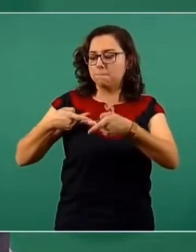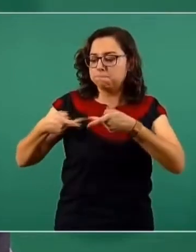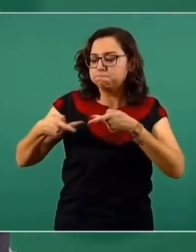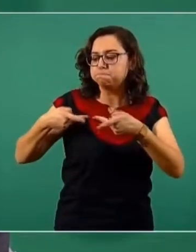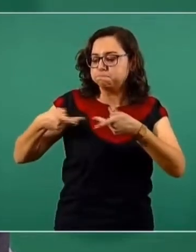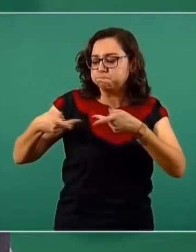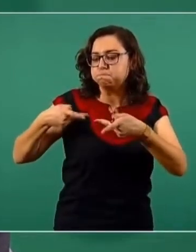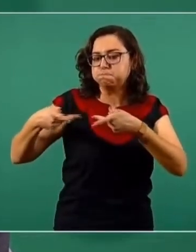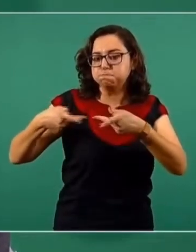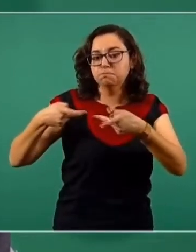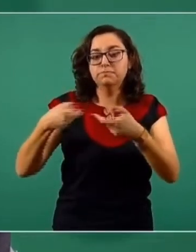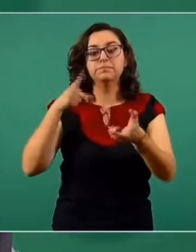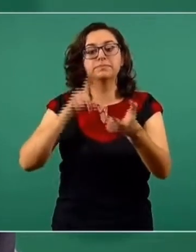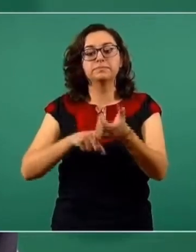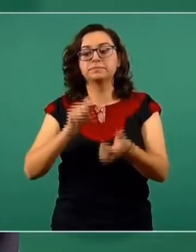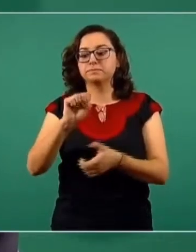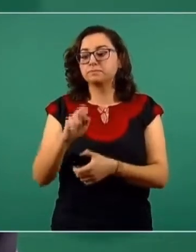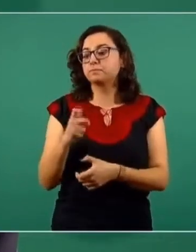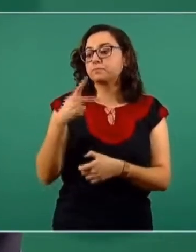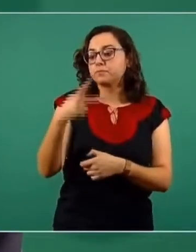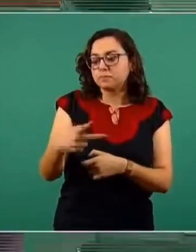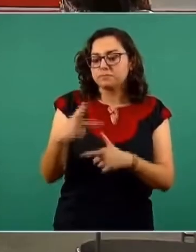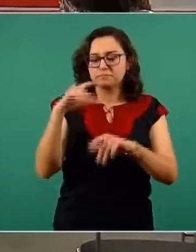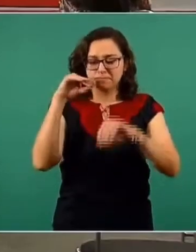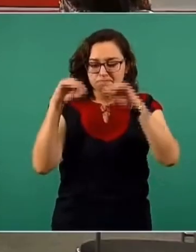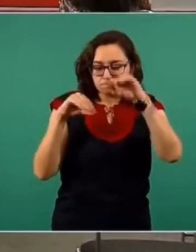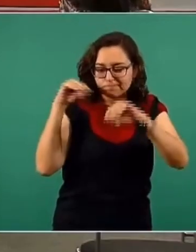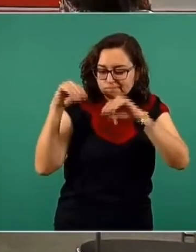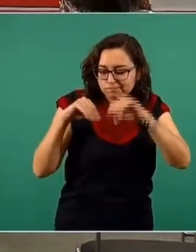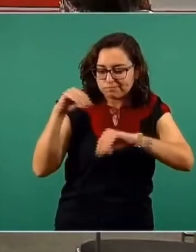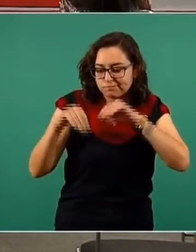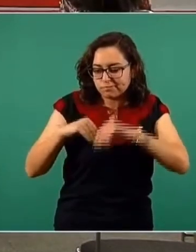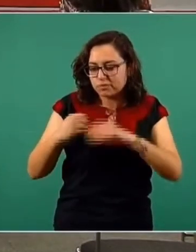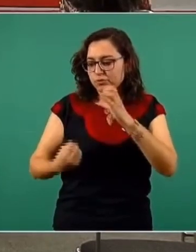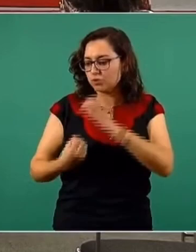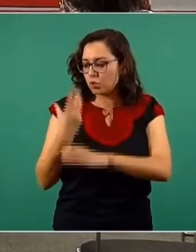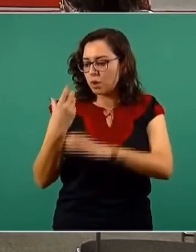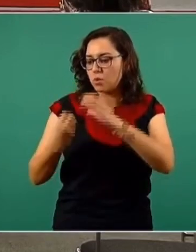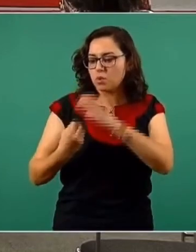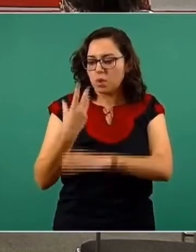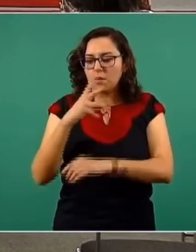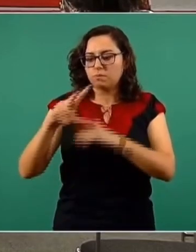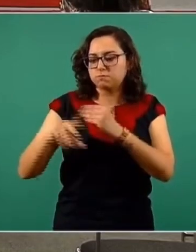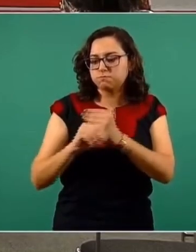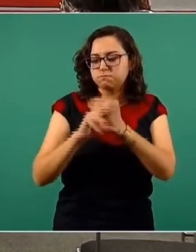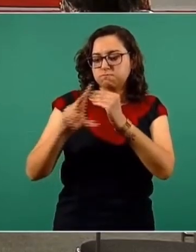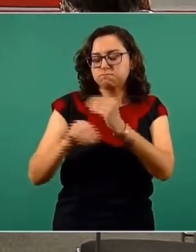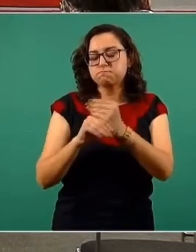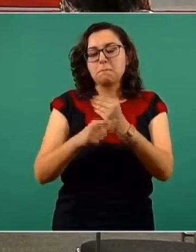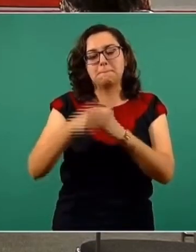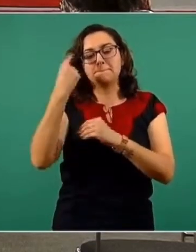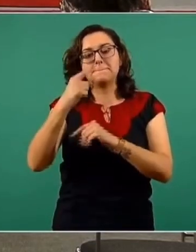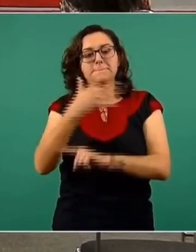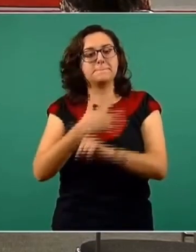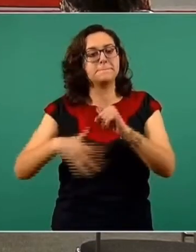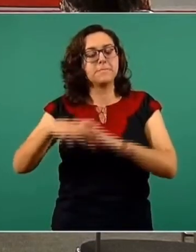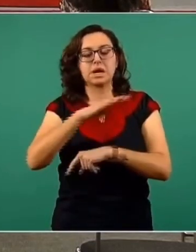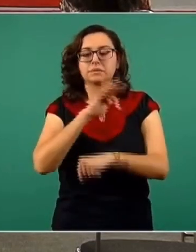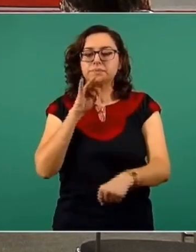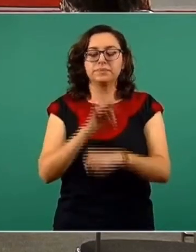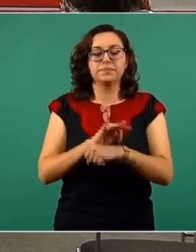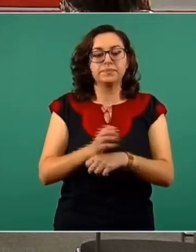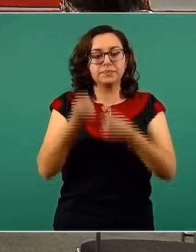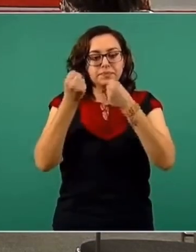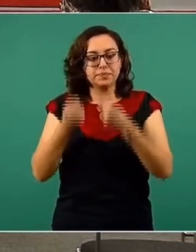Secretaría de Educación Pública en ir actualizando y manteniendo al día los protocolos de seguridad sanitaria en el ambiente